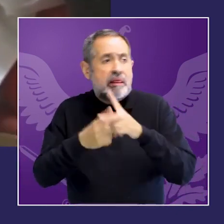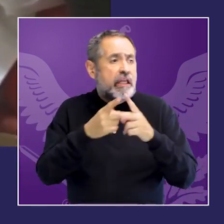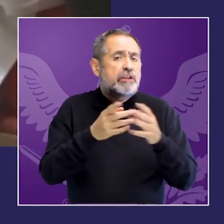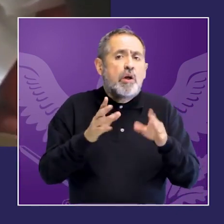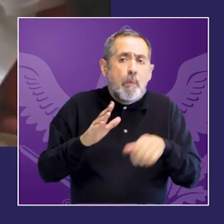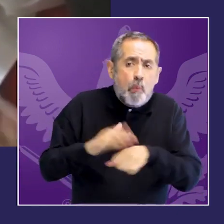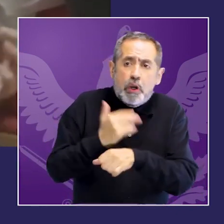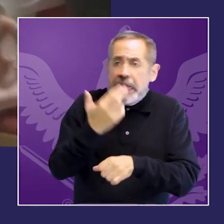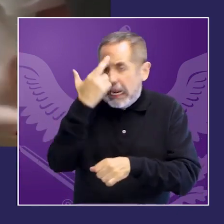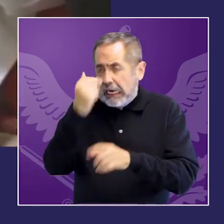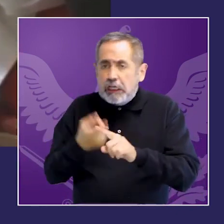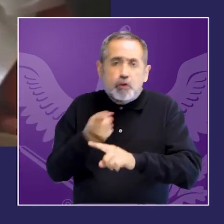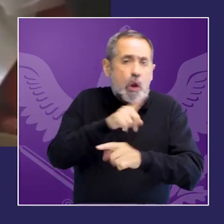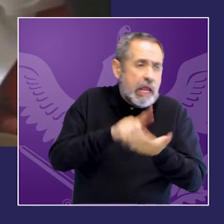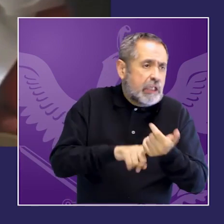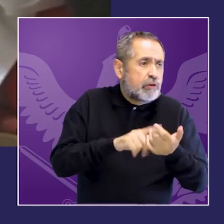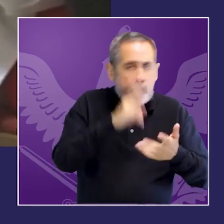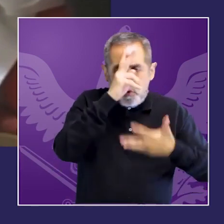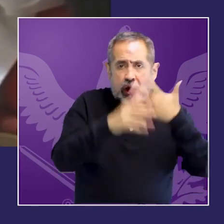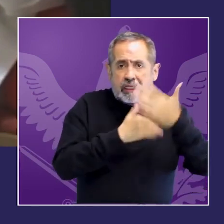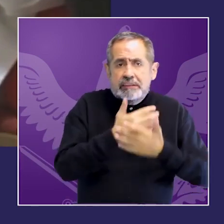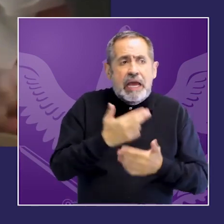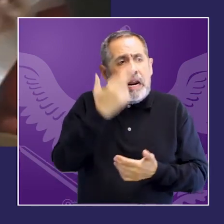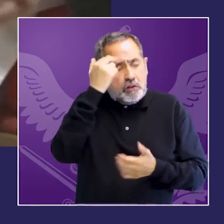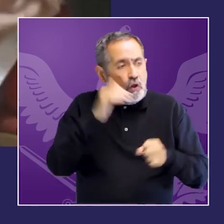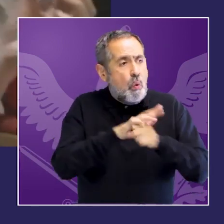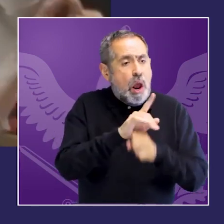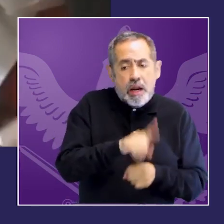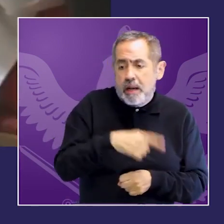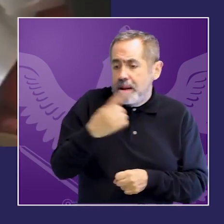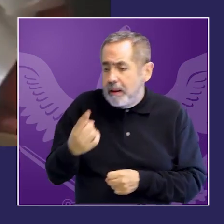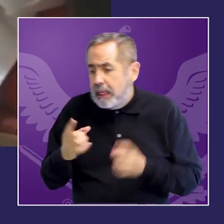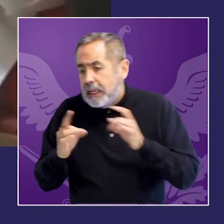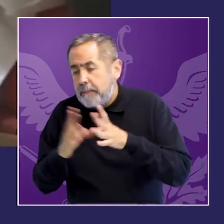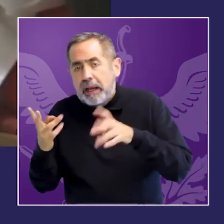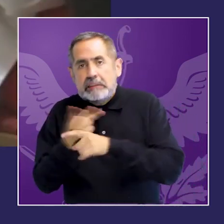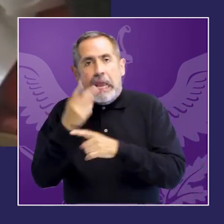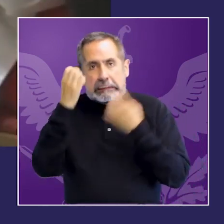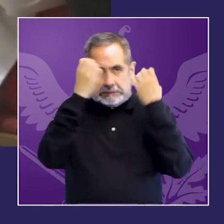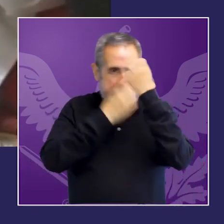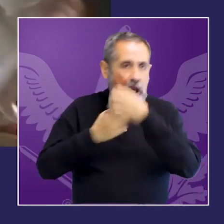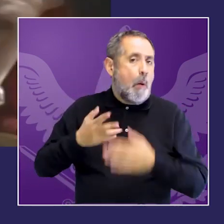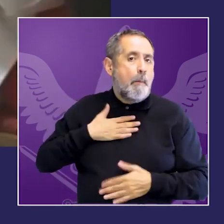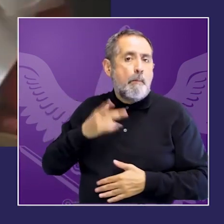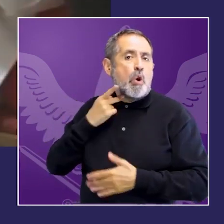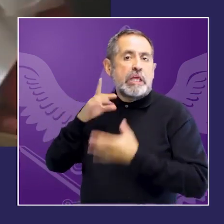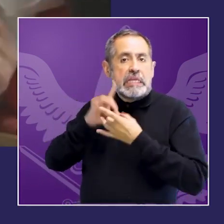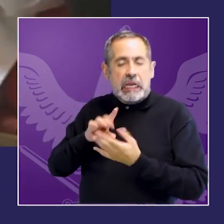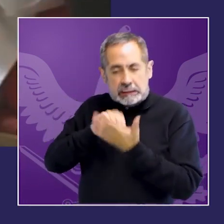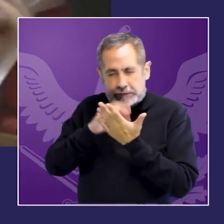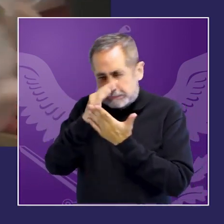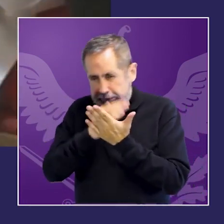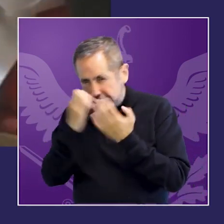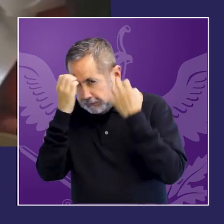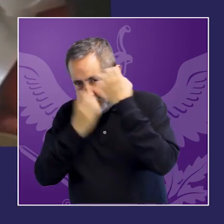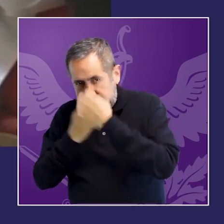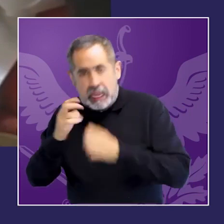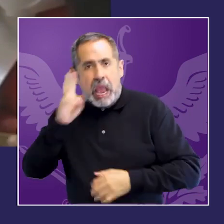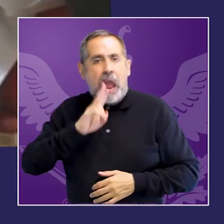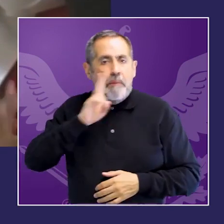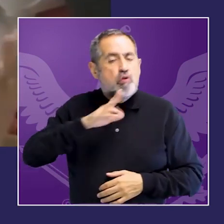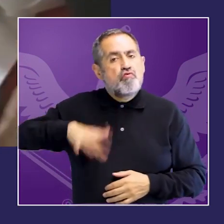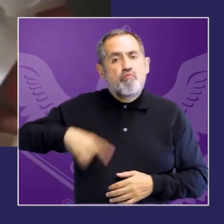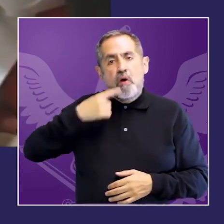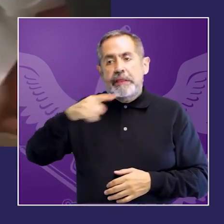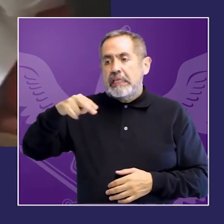estadística sobre las causas de la violencia y las consecuencias de esa violencia para evaluar las políticas públicas